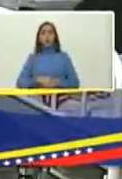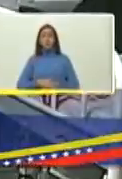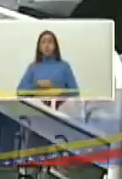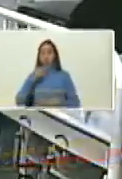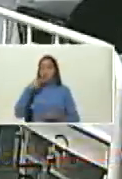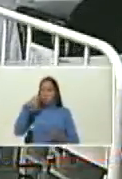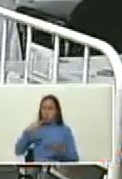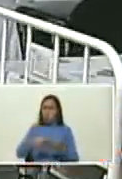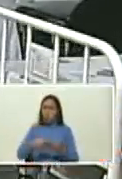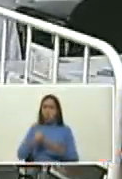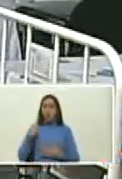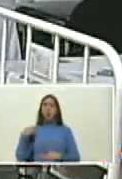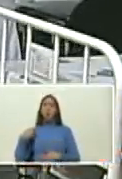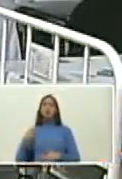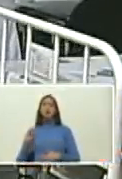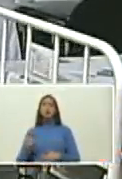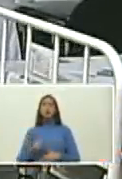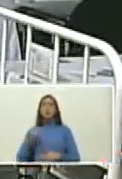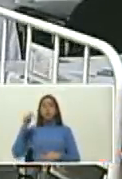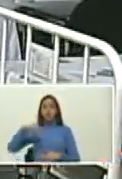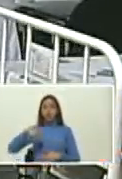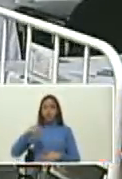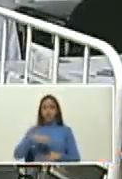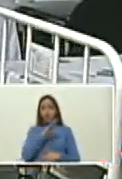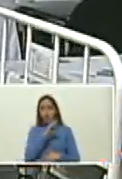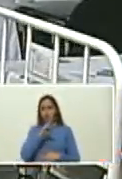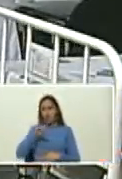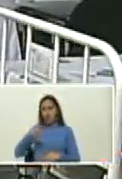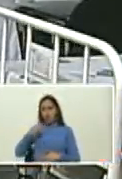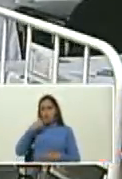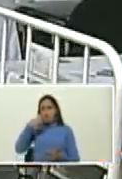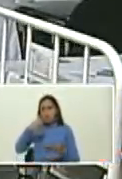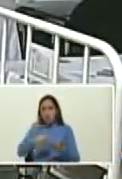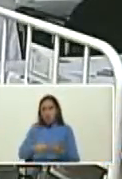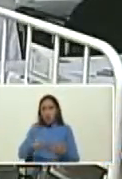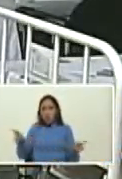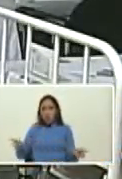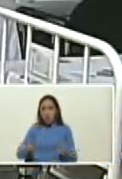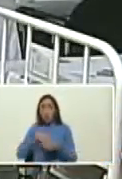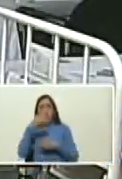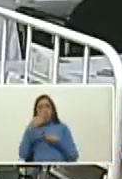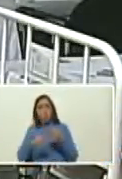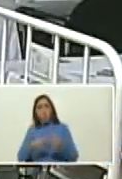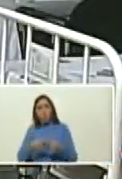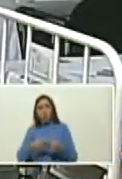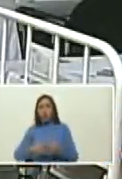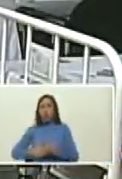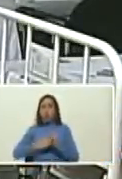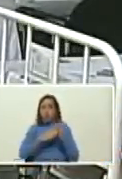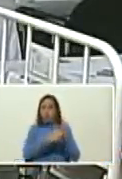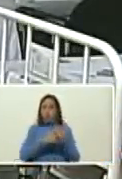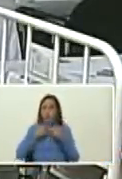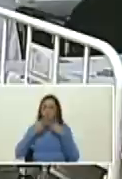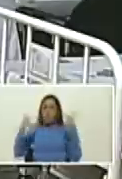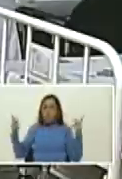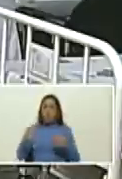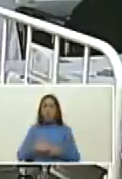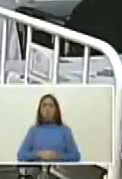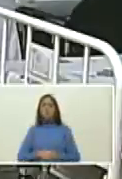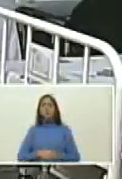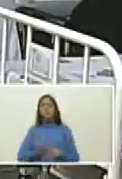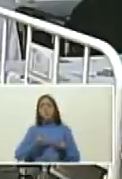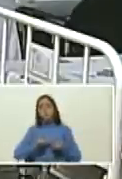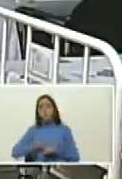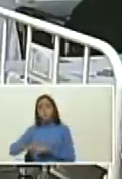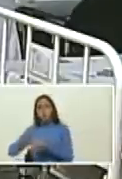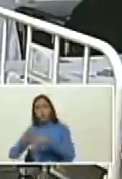nombre que lleva este CDI que además se convierte en el axit de este lugar populoso bloque 4 de